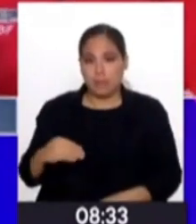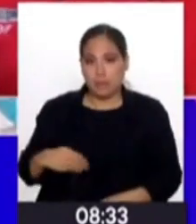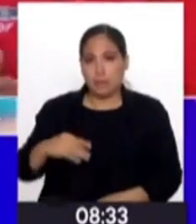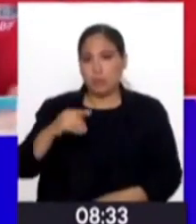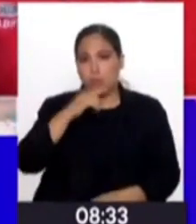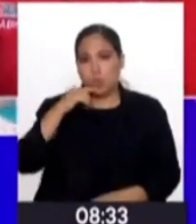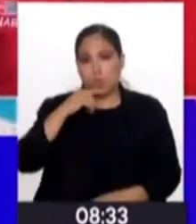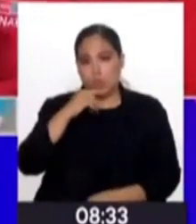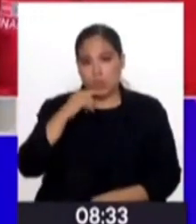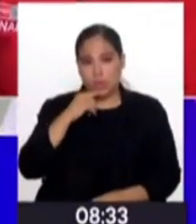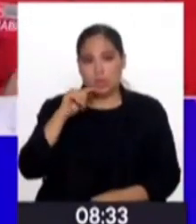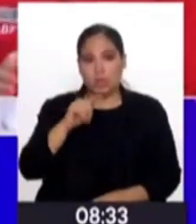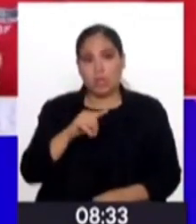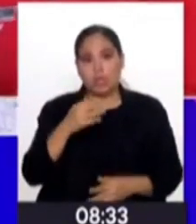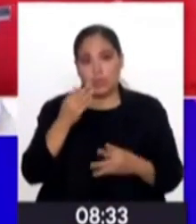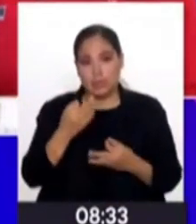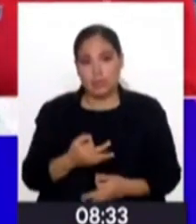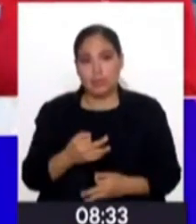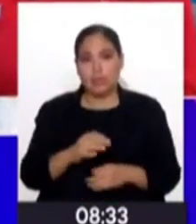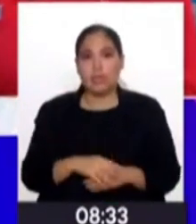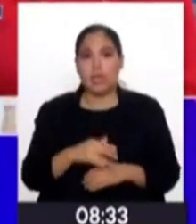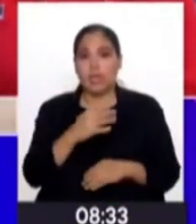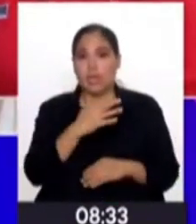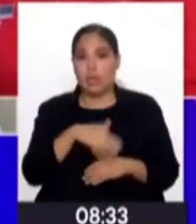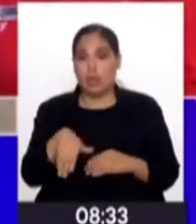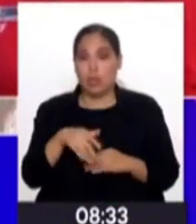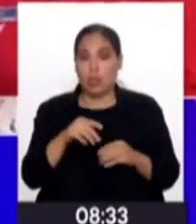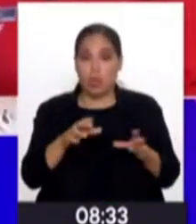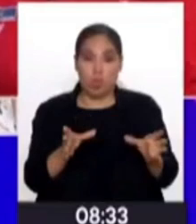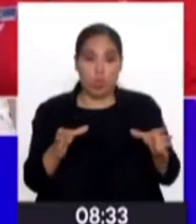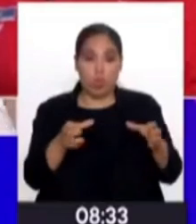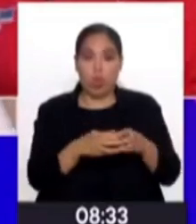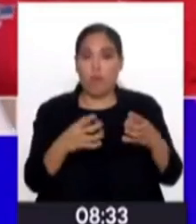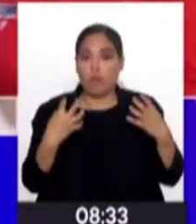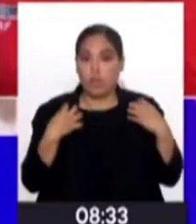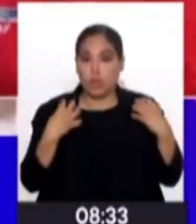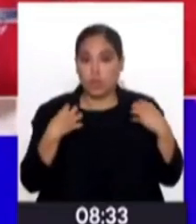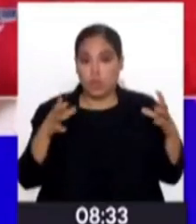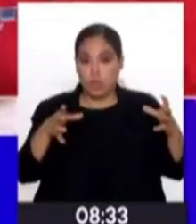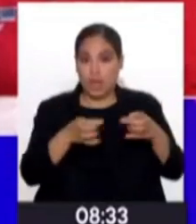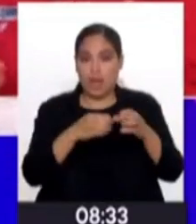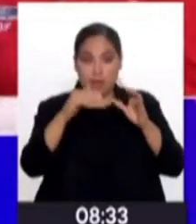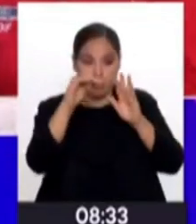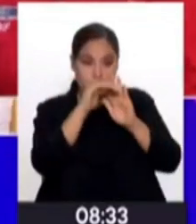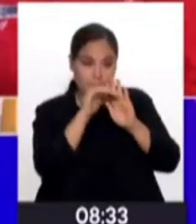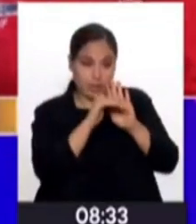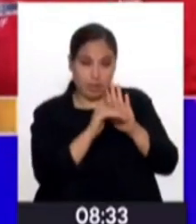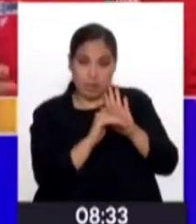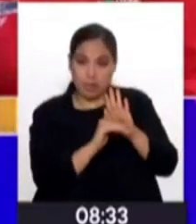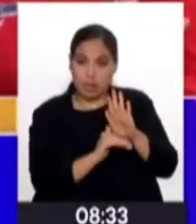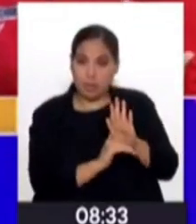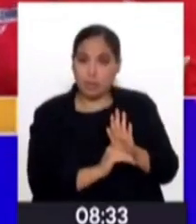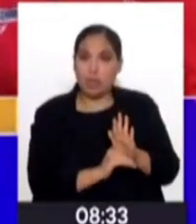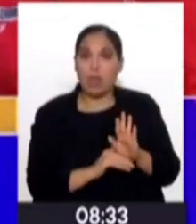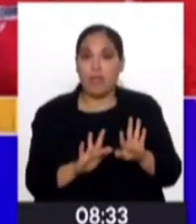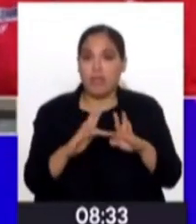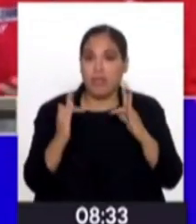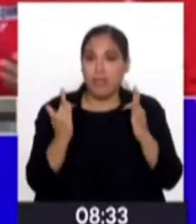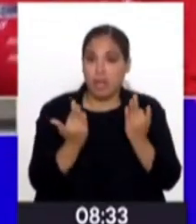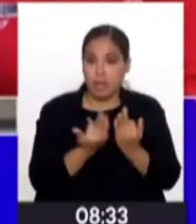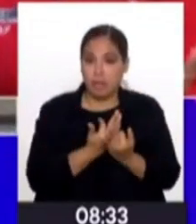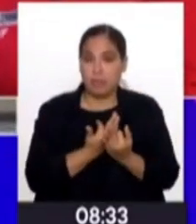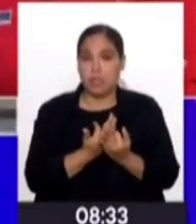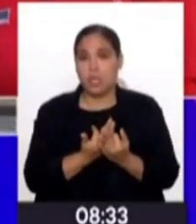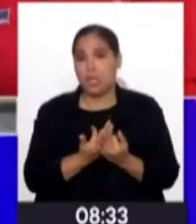Poblaciones Vulnerables, hay una Dirección General de Adopciones, donde se pueden inscribir ahí las personas, las familias,